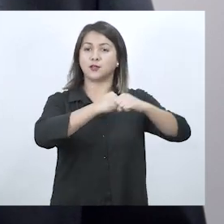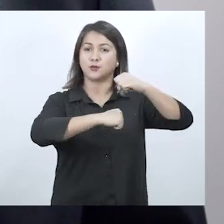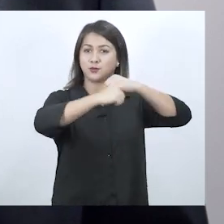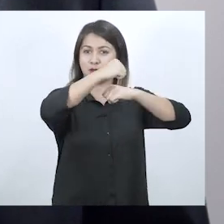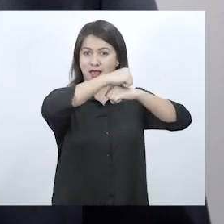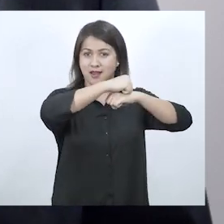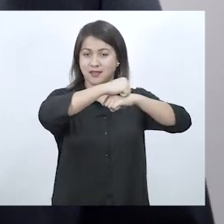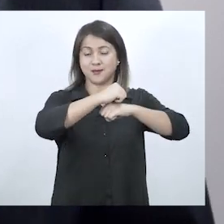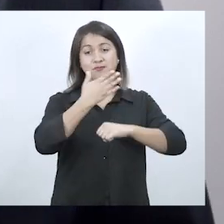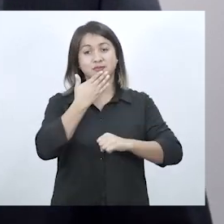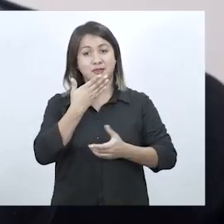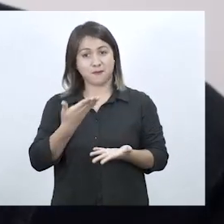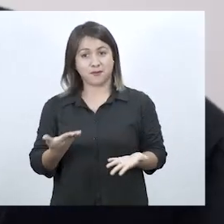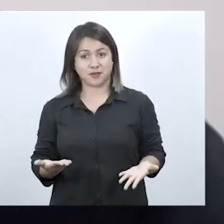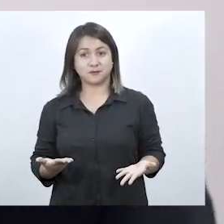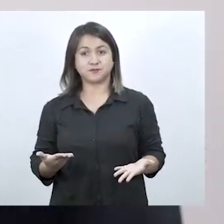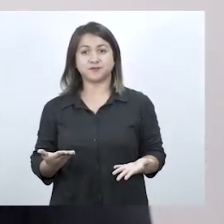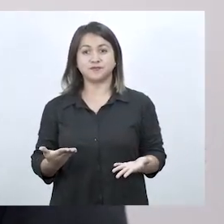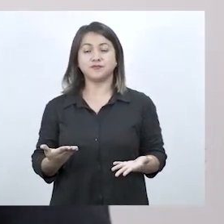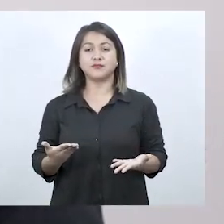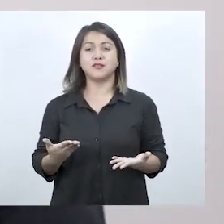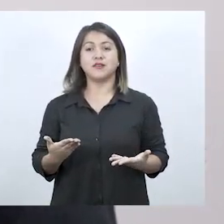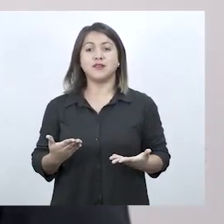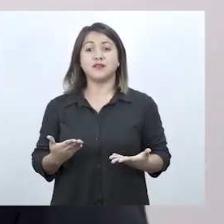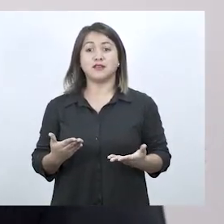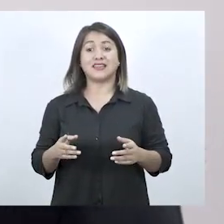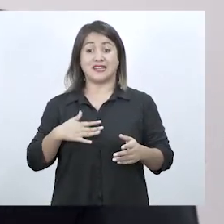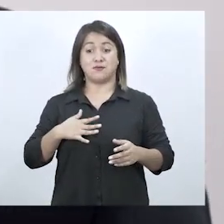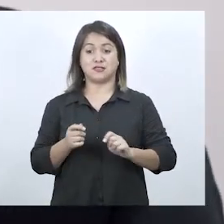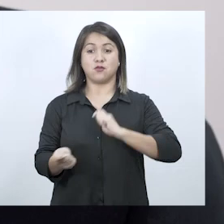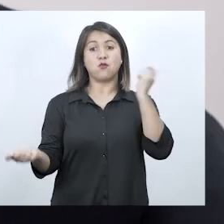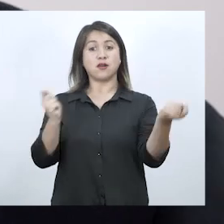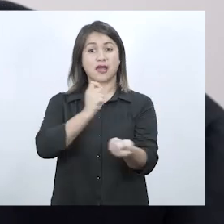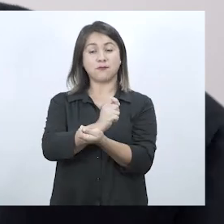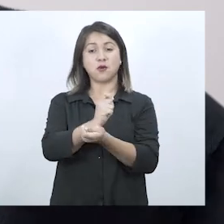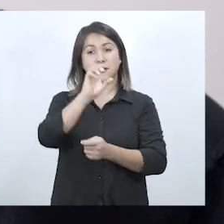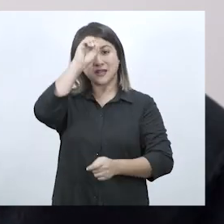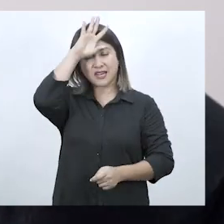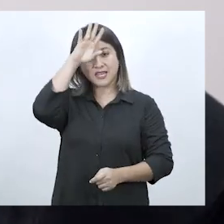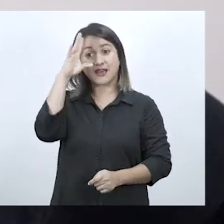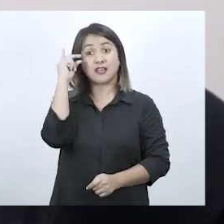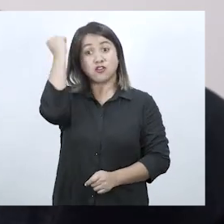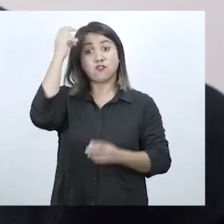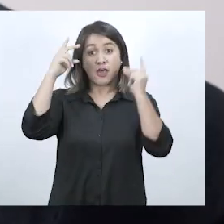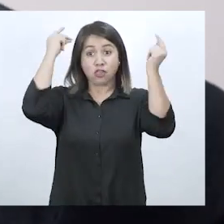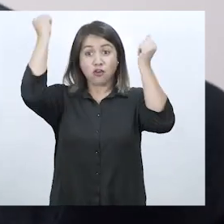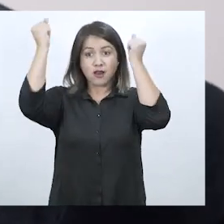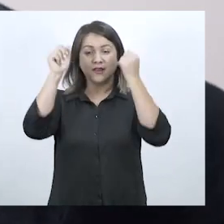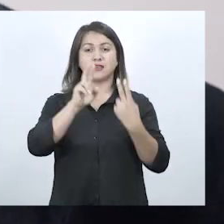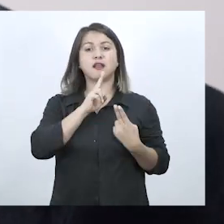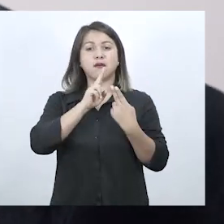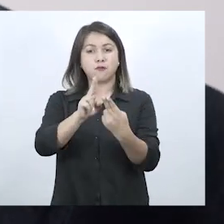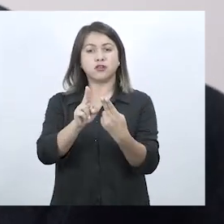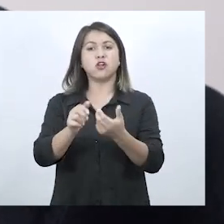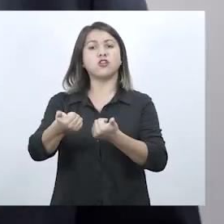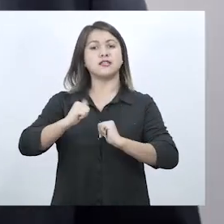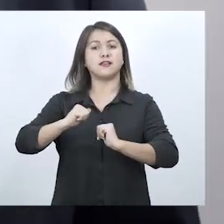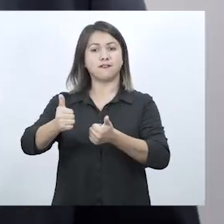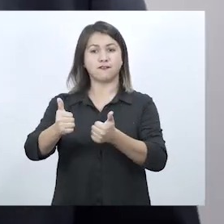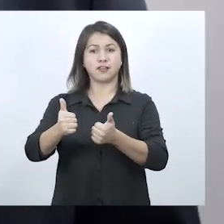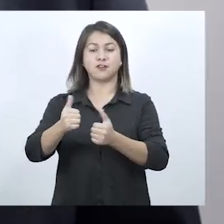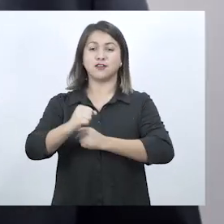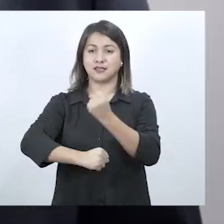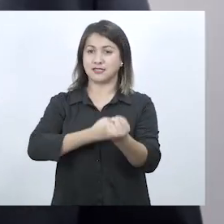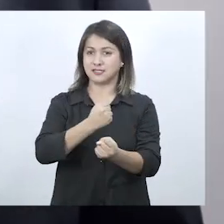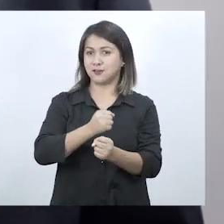estructurales. También estamos dando un giro hacia una minería innovadora que responda a